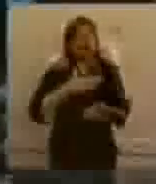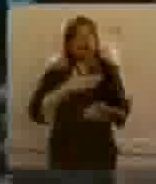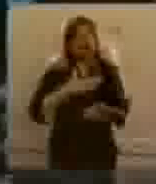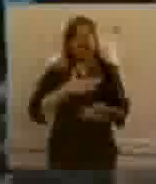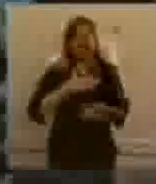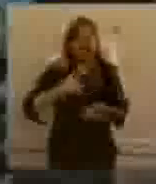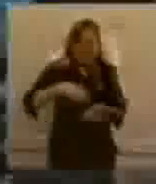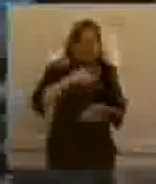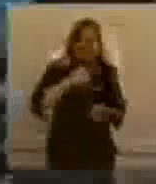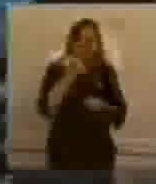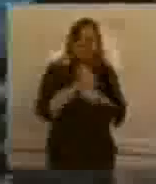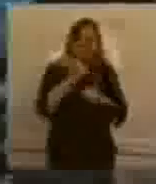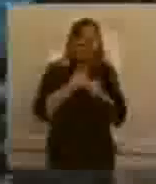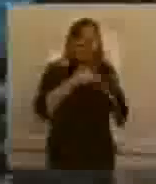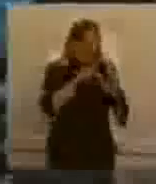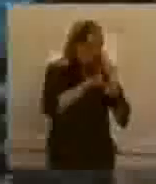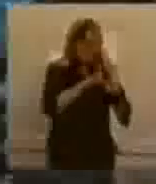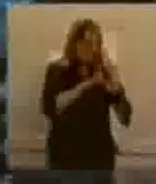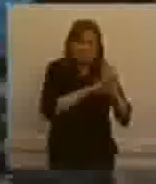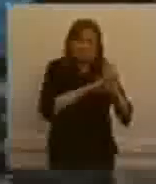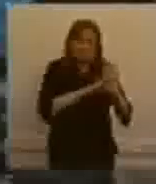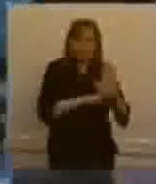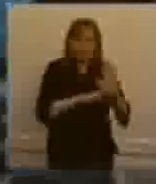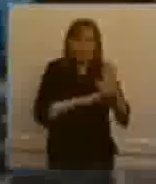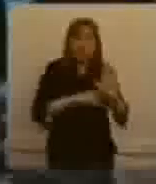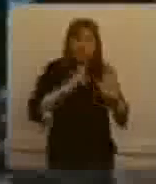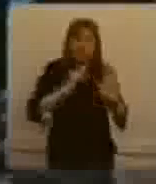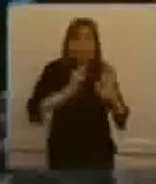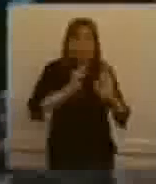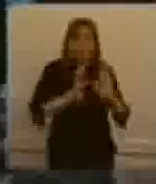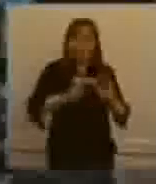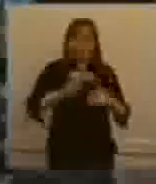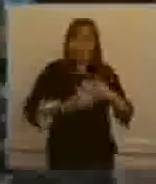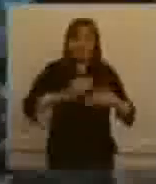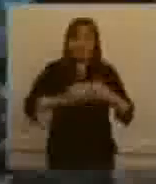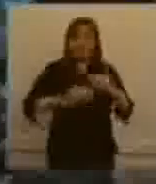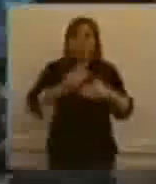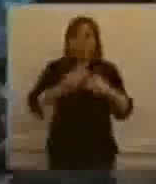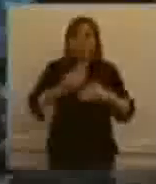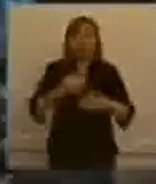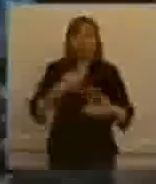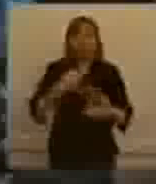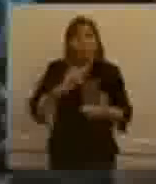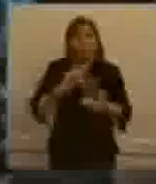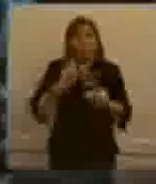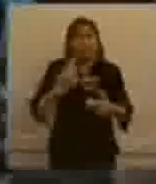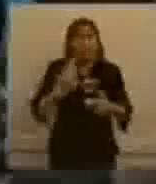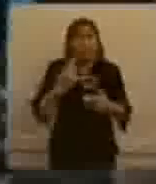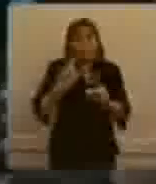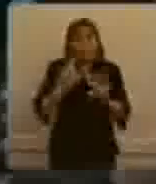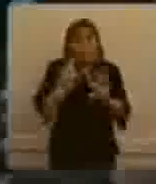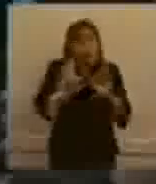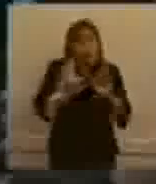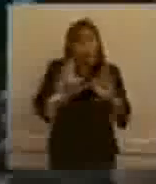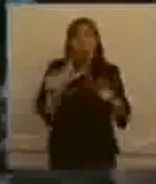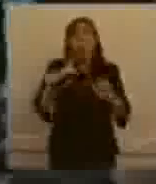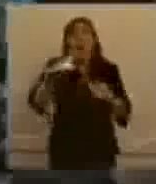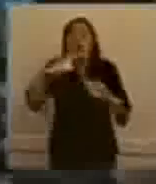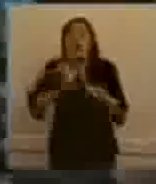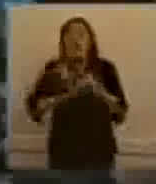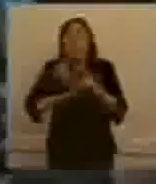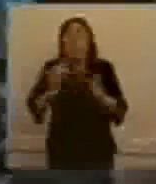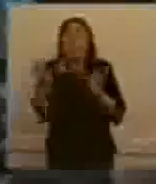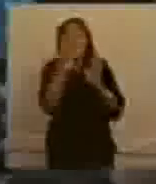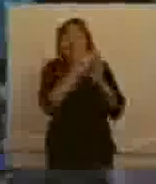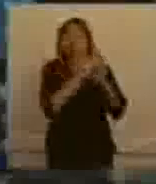que iremos, no son, no son acciones excluyentes de otras, son simplemente